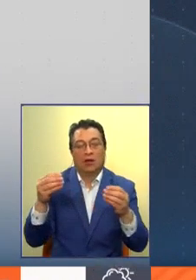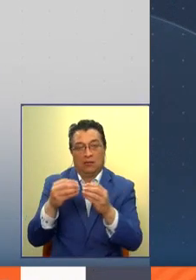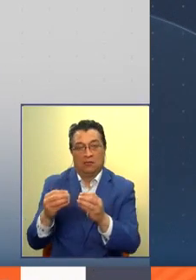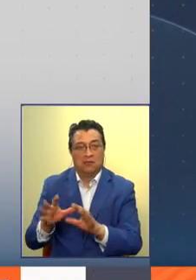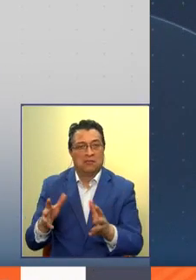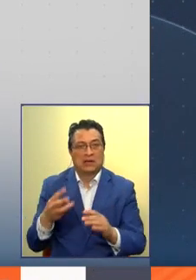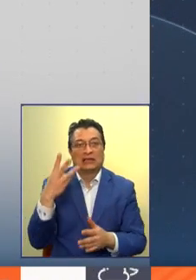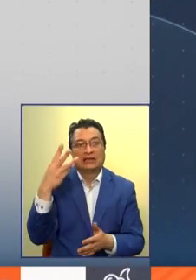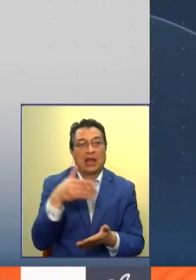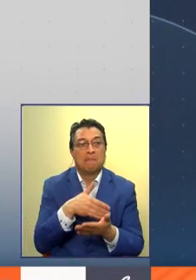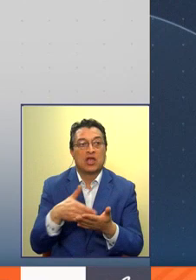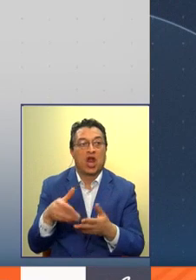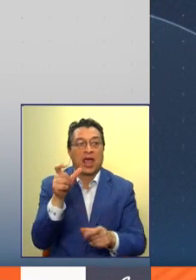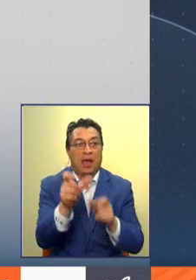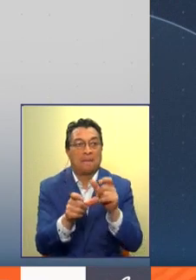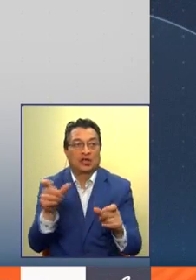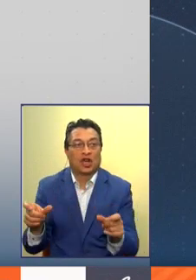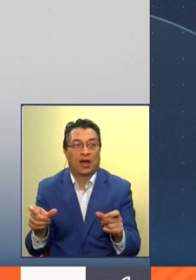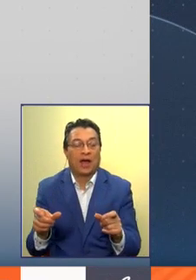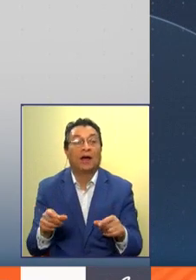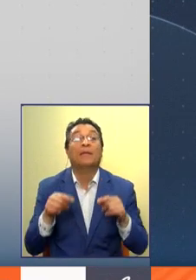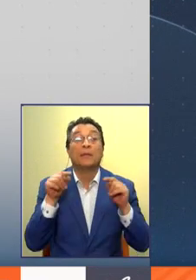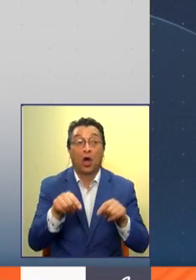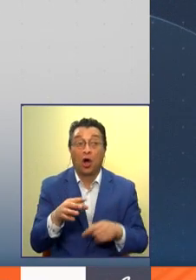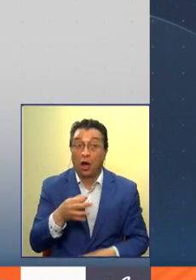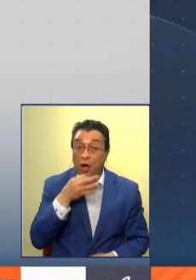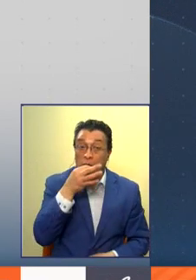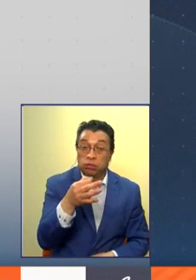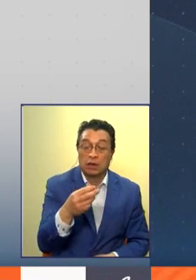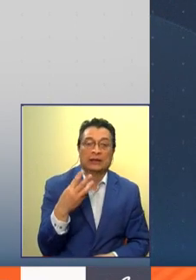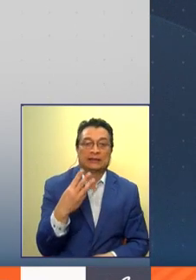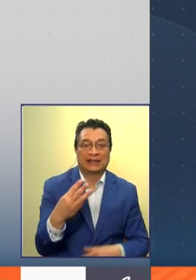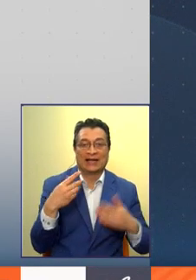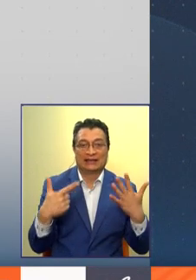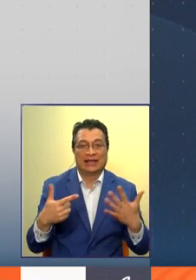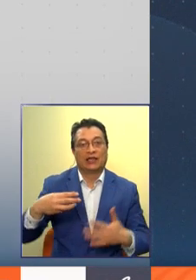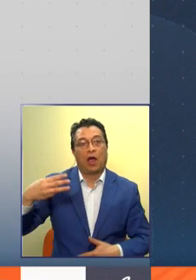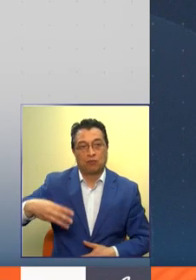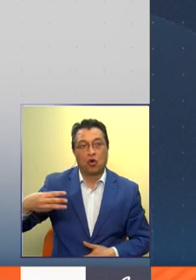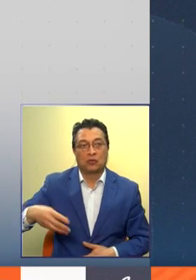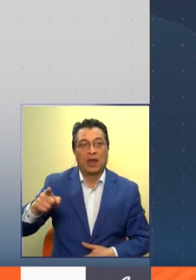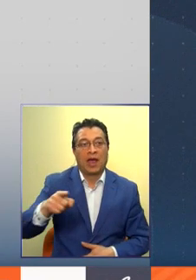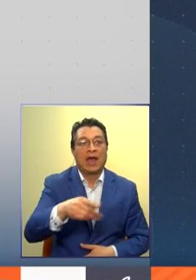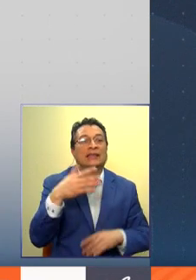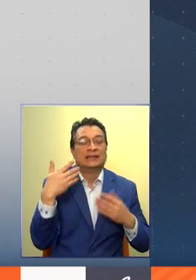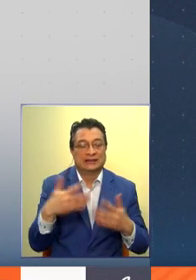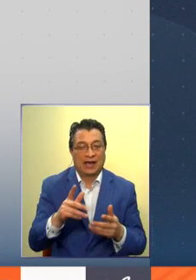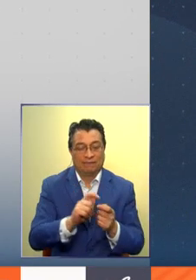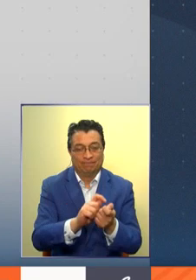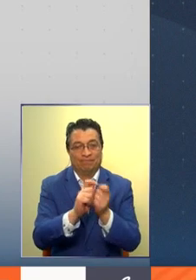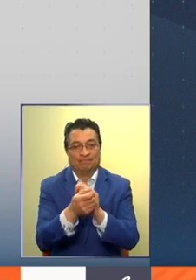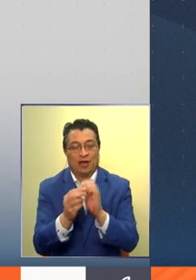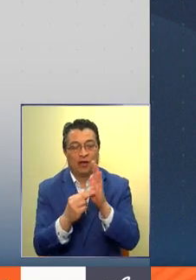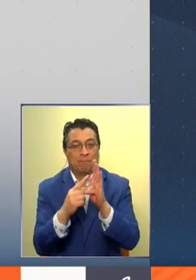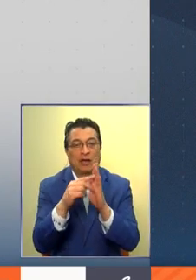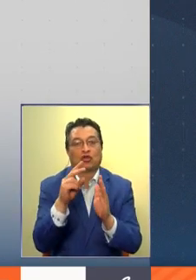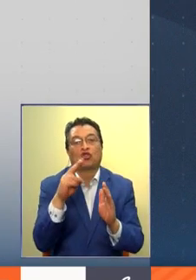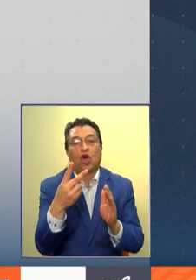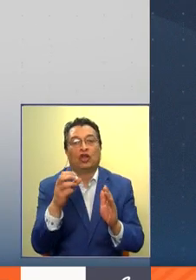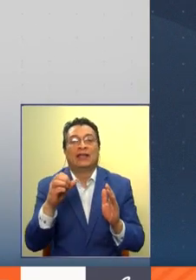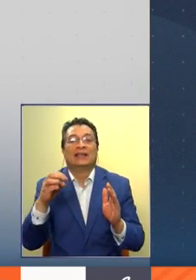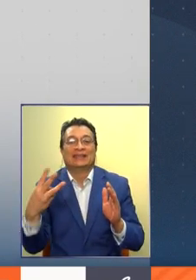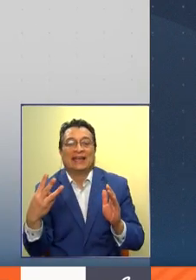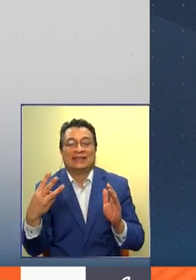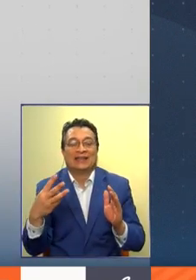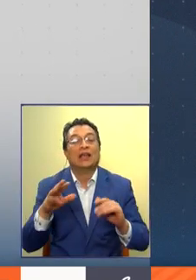millones de habitantes. Con el anuncio de hoy serán 37 municipios que ya han avanzado a la fase 2 y 3 del plan Paso a